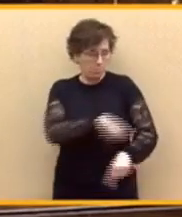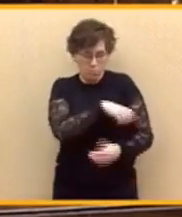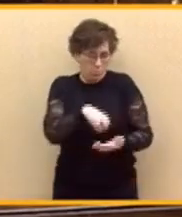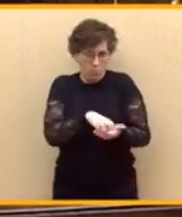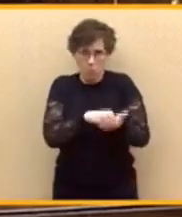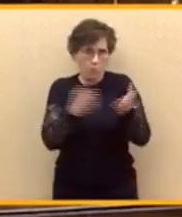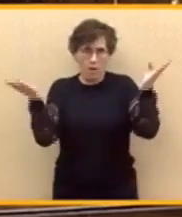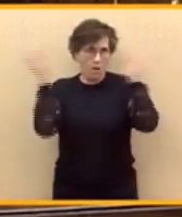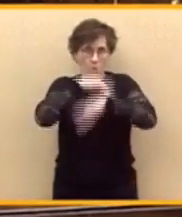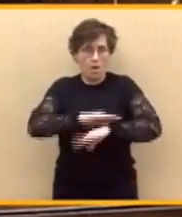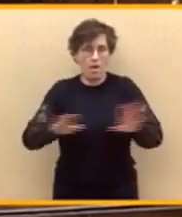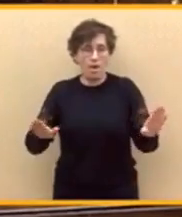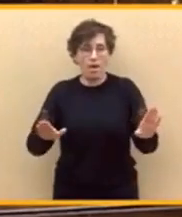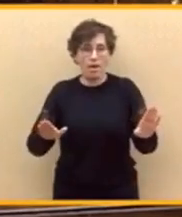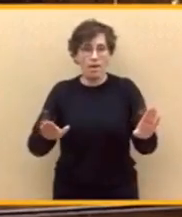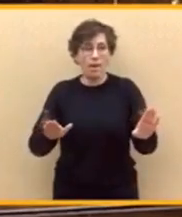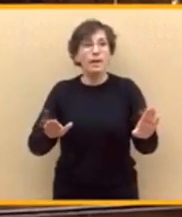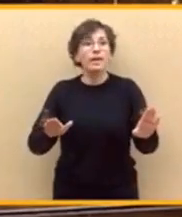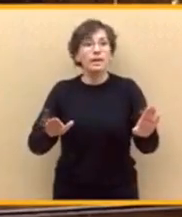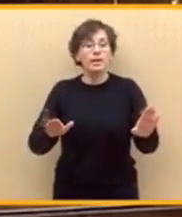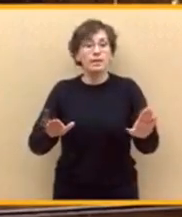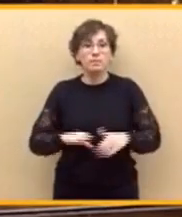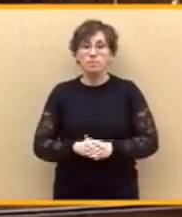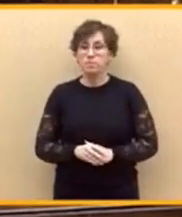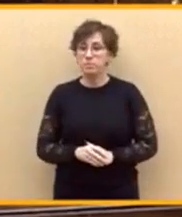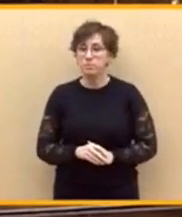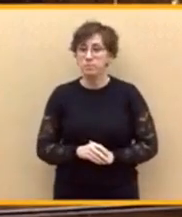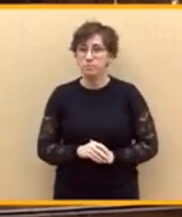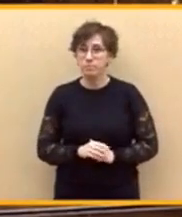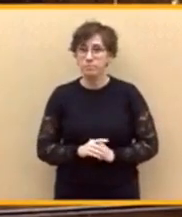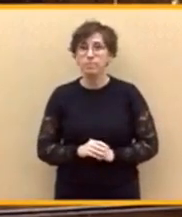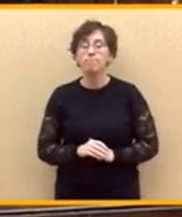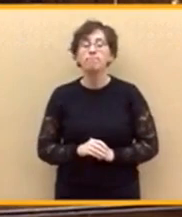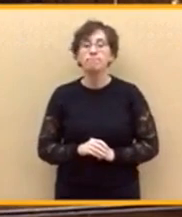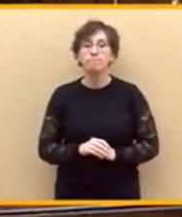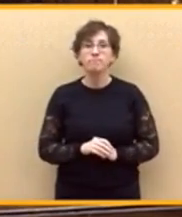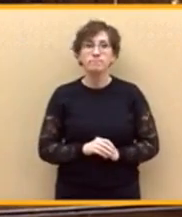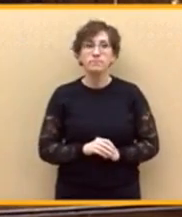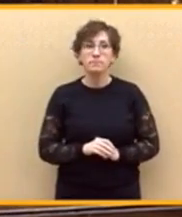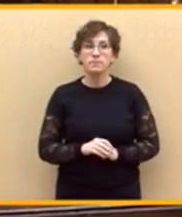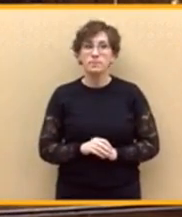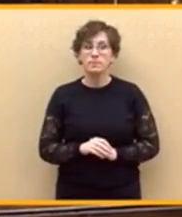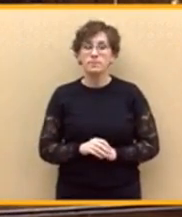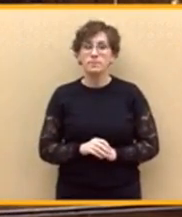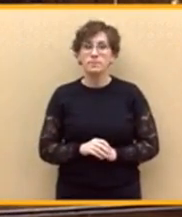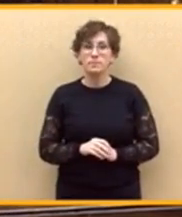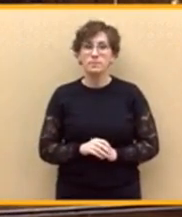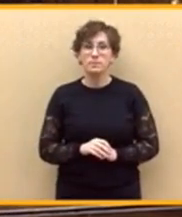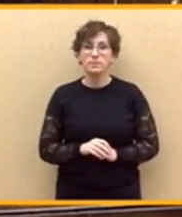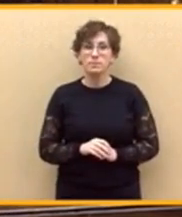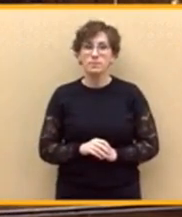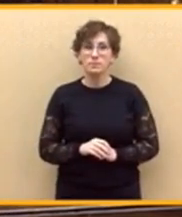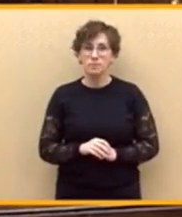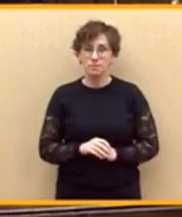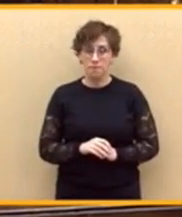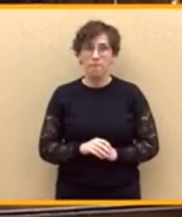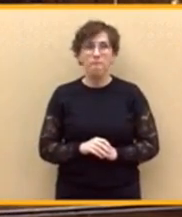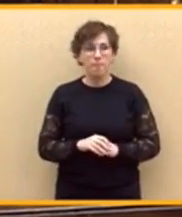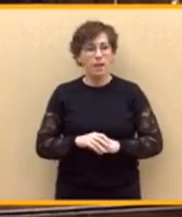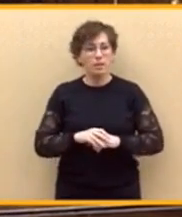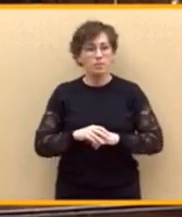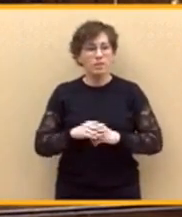menor duda, y cumpliremos ayudando a la